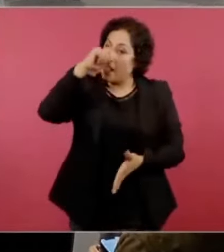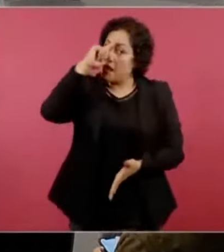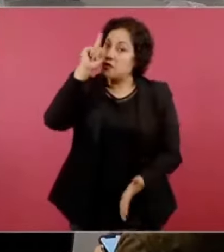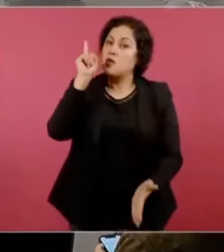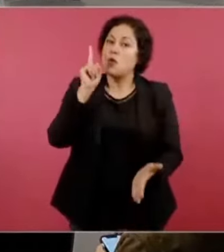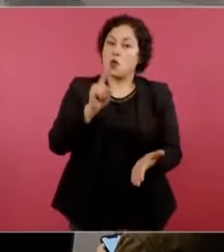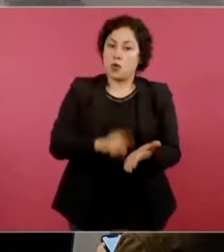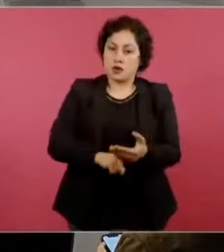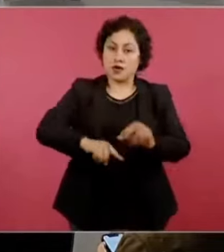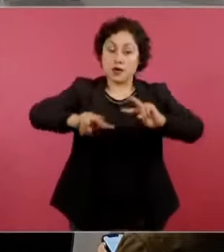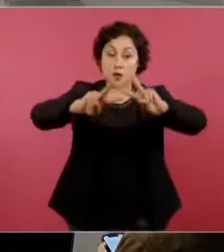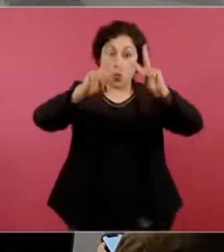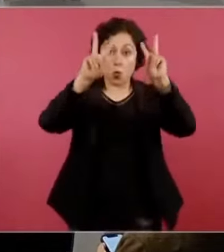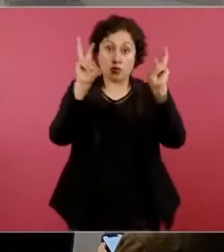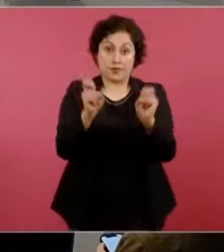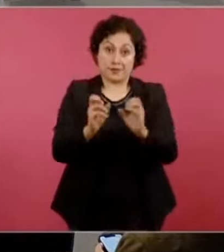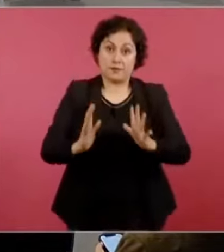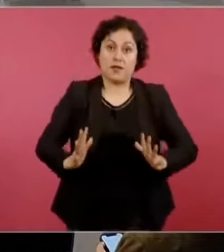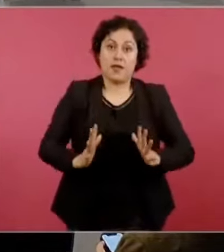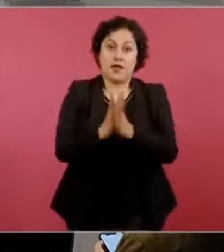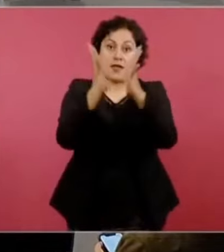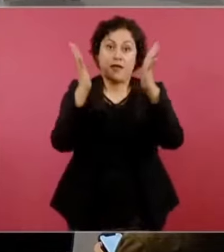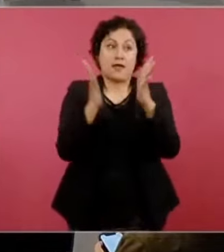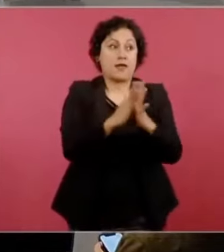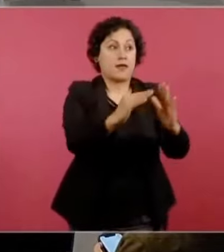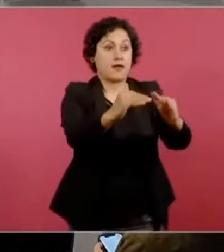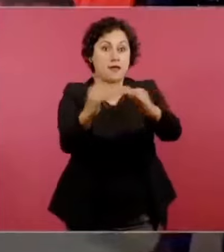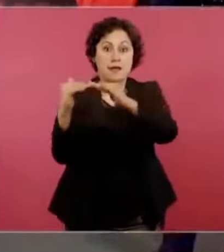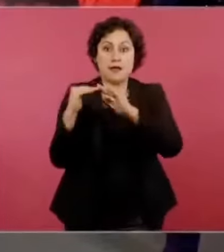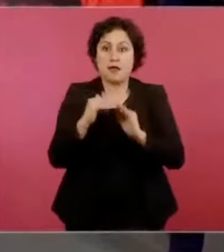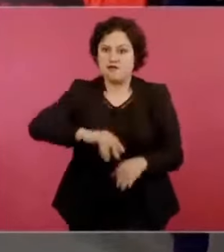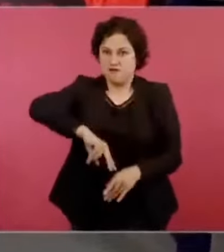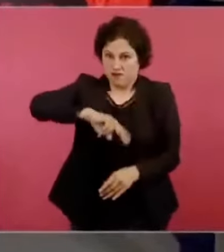democracia verdadera es